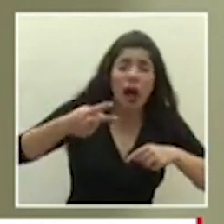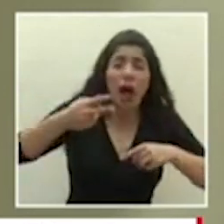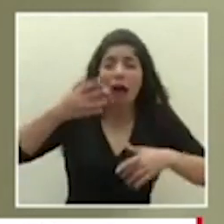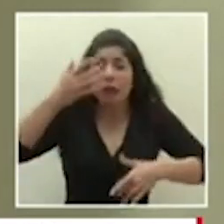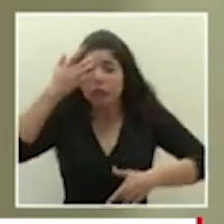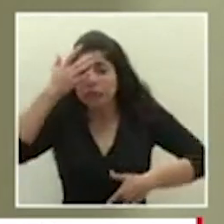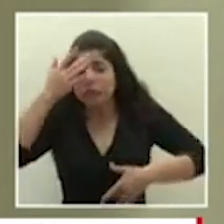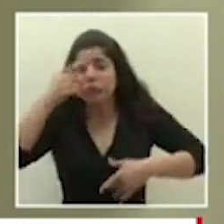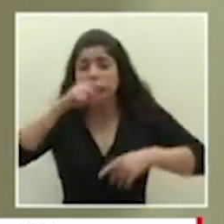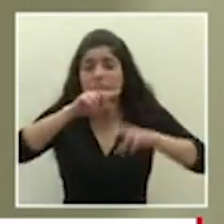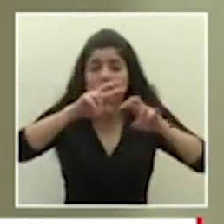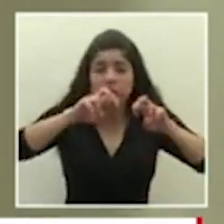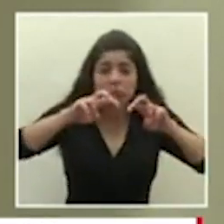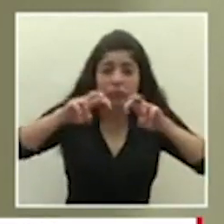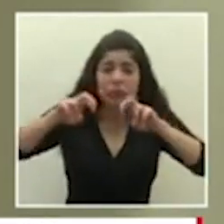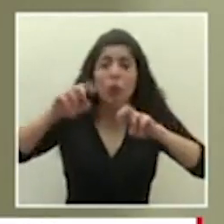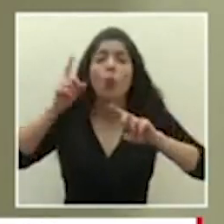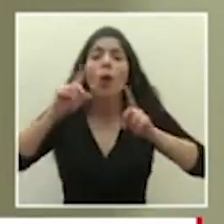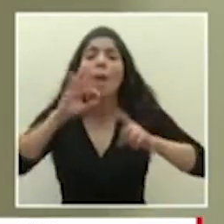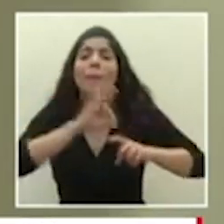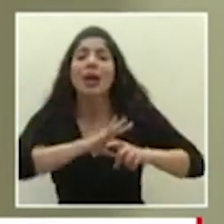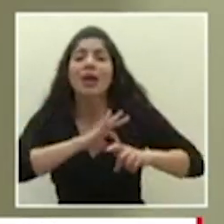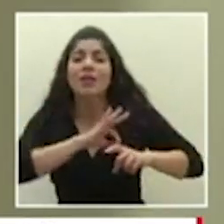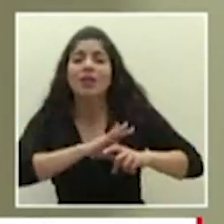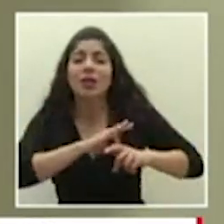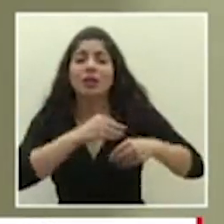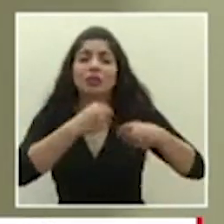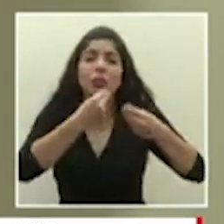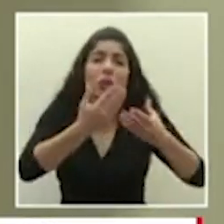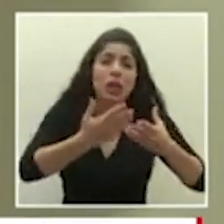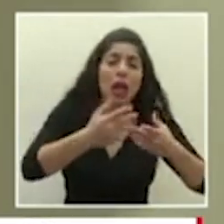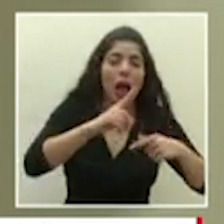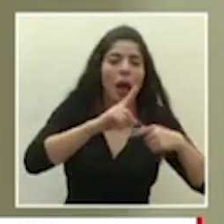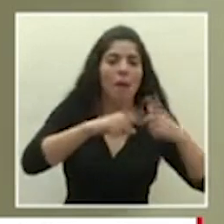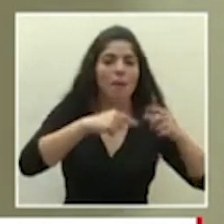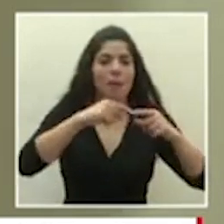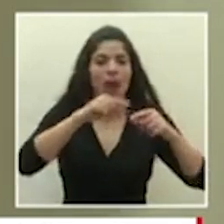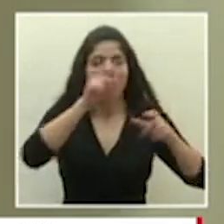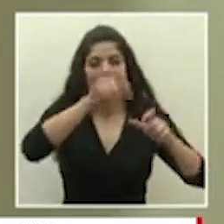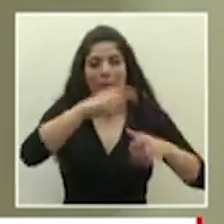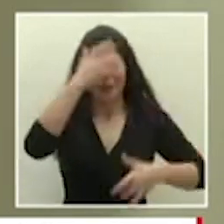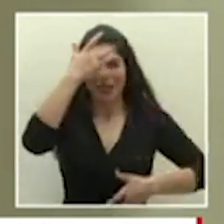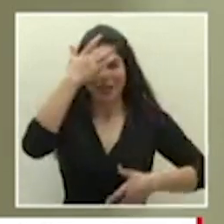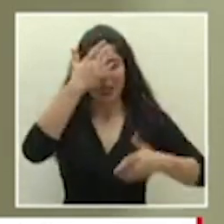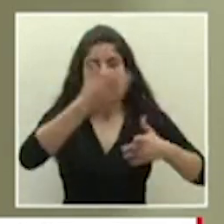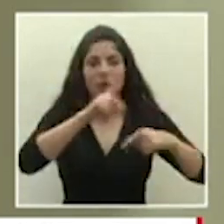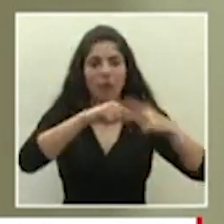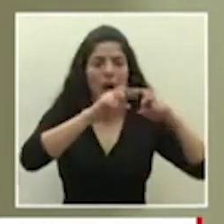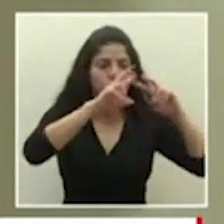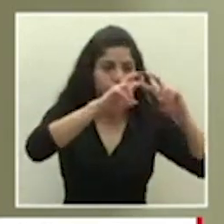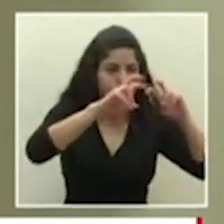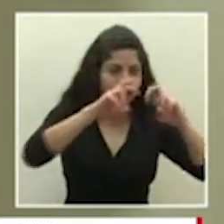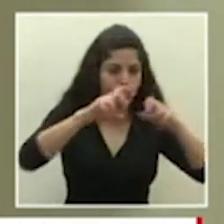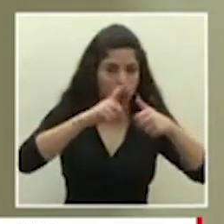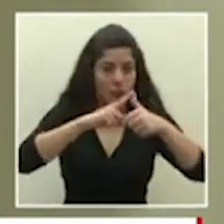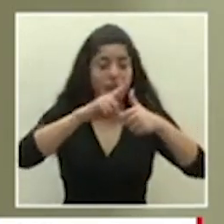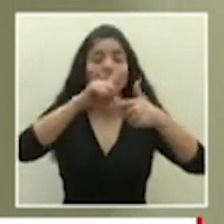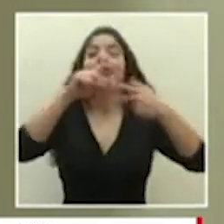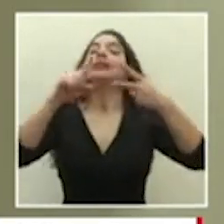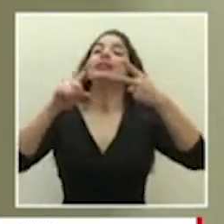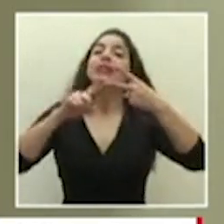de también los beneficios que podrían estarse mostrando en estos pacientes segundo un